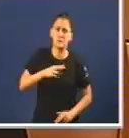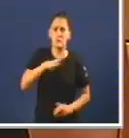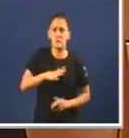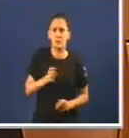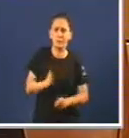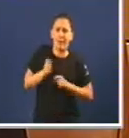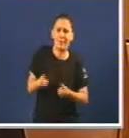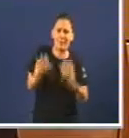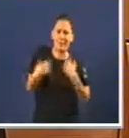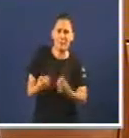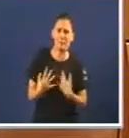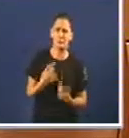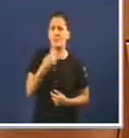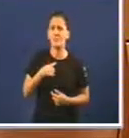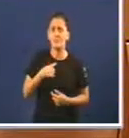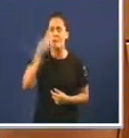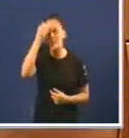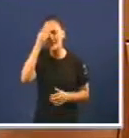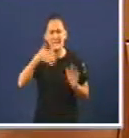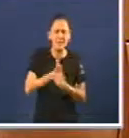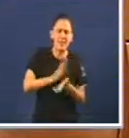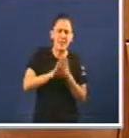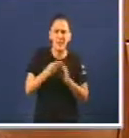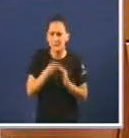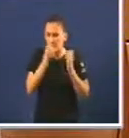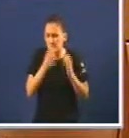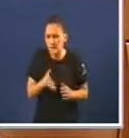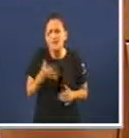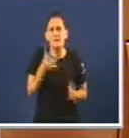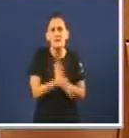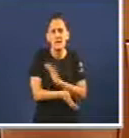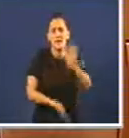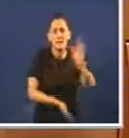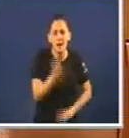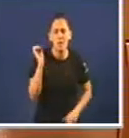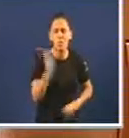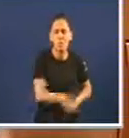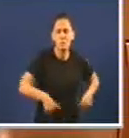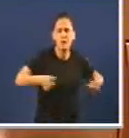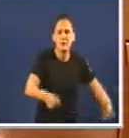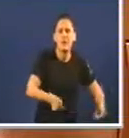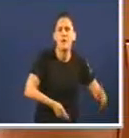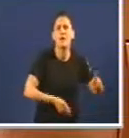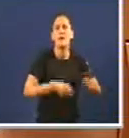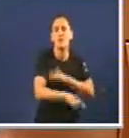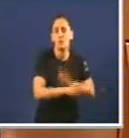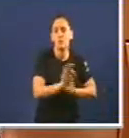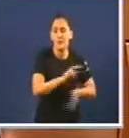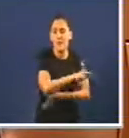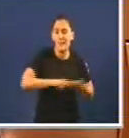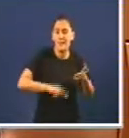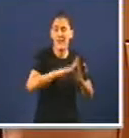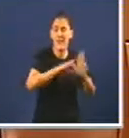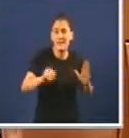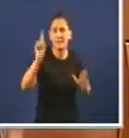Traigaos datos. Díganos se considera adecuado enterrar os recursos da cultura de Galicia. gaías. E máis ainda, explíquenos que